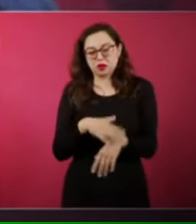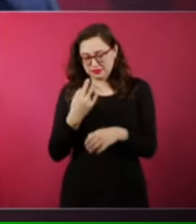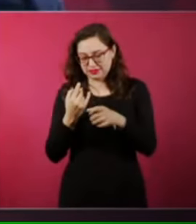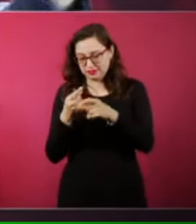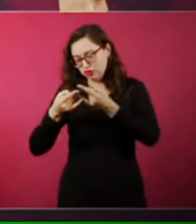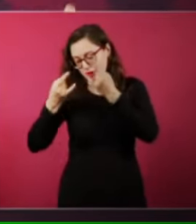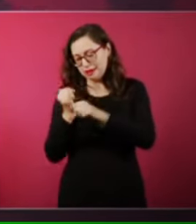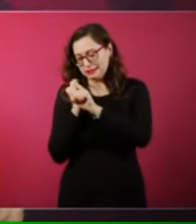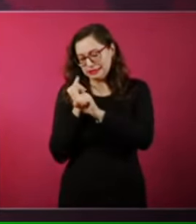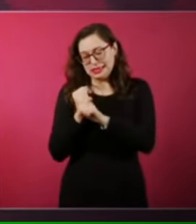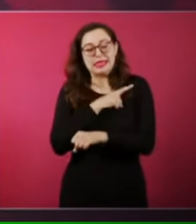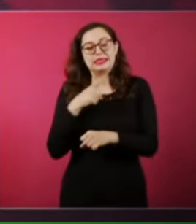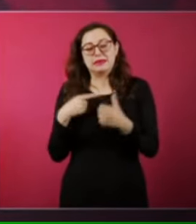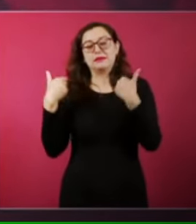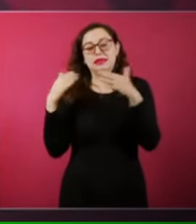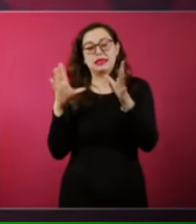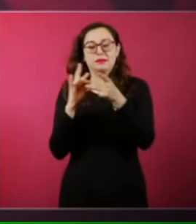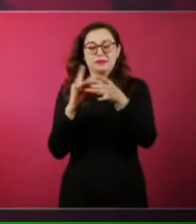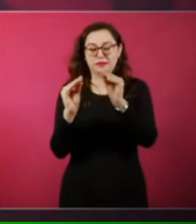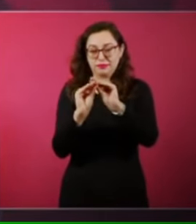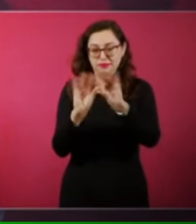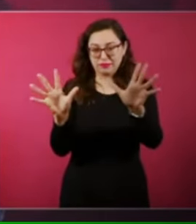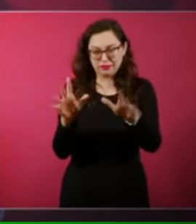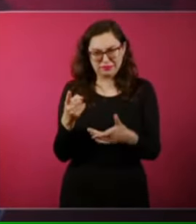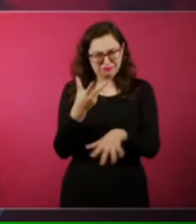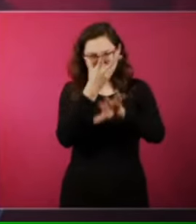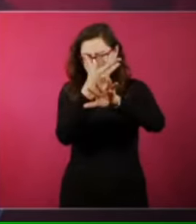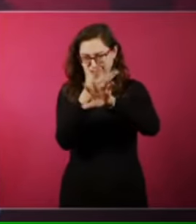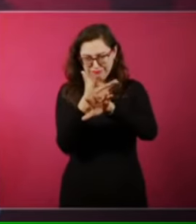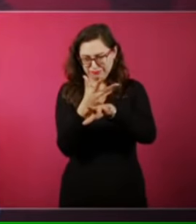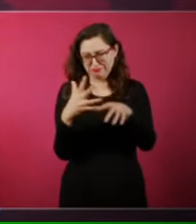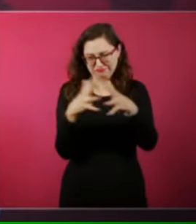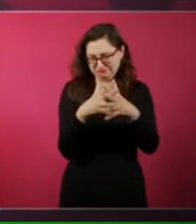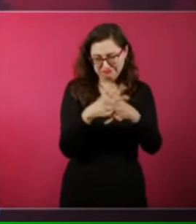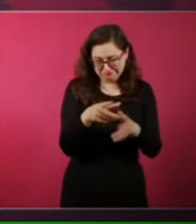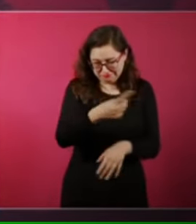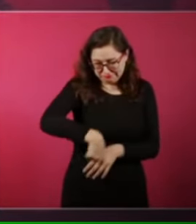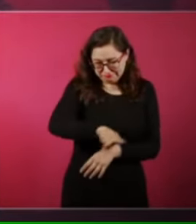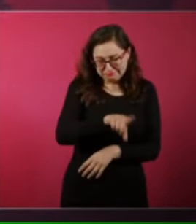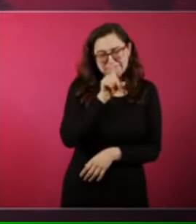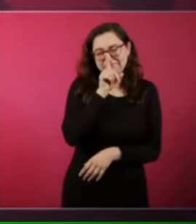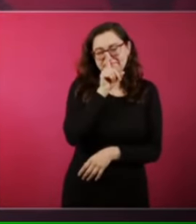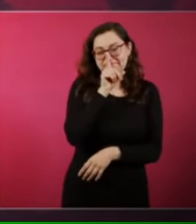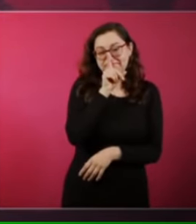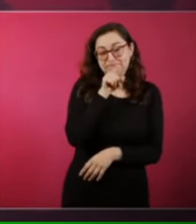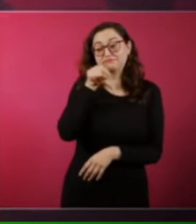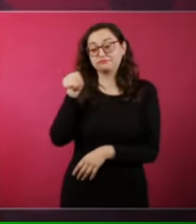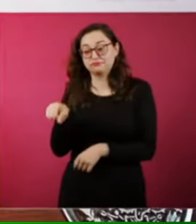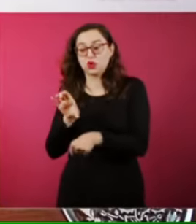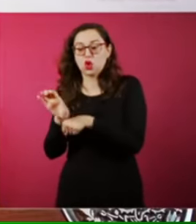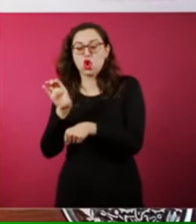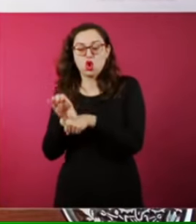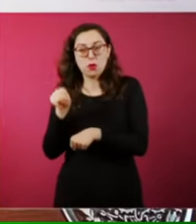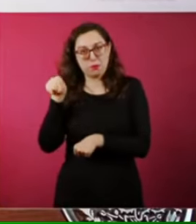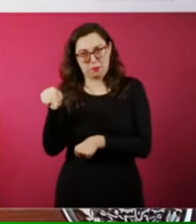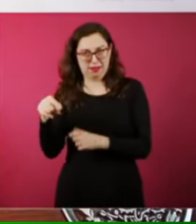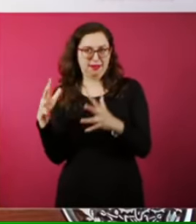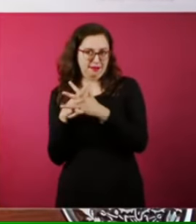ver históricamente. Porque quien enfrenta a Catarino es un grupo de soldados conservadores